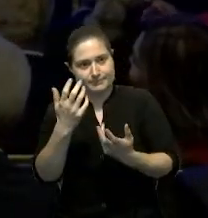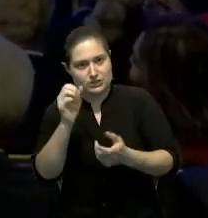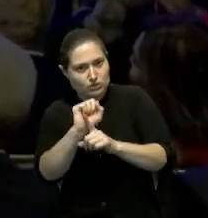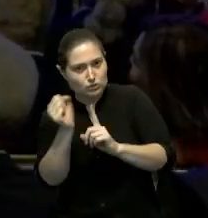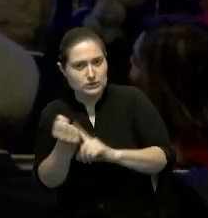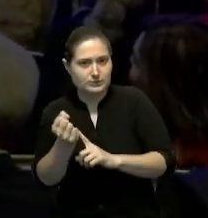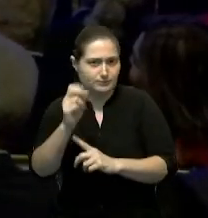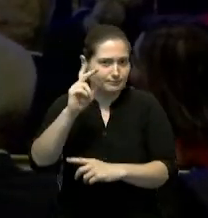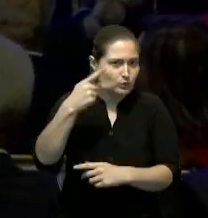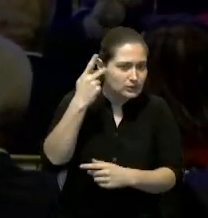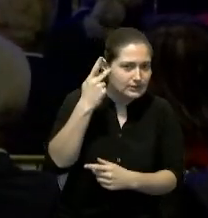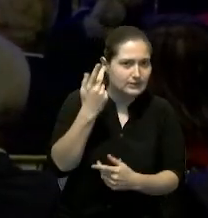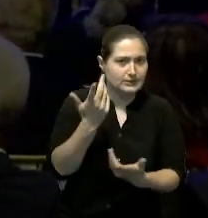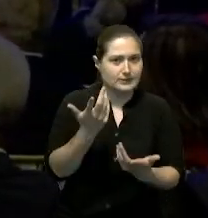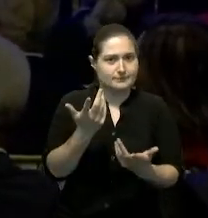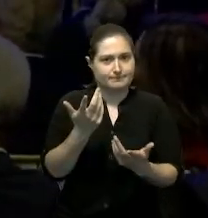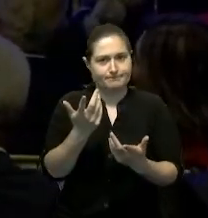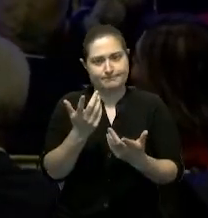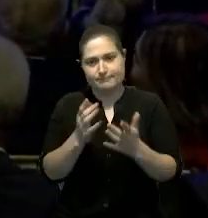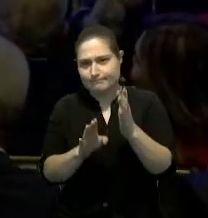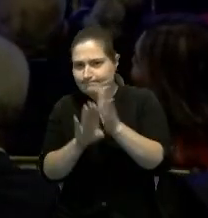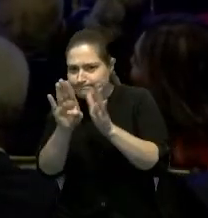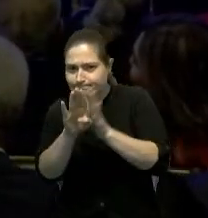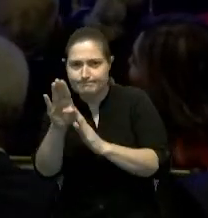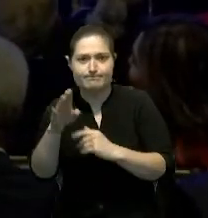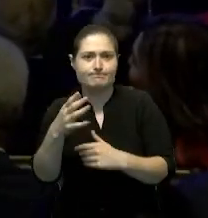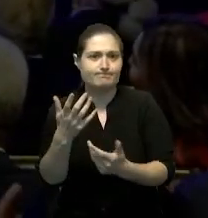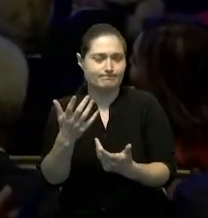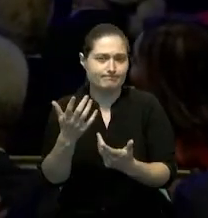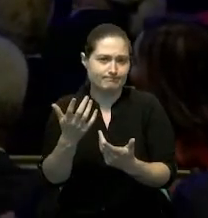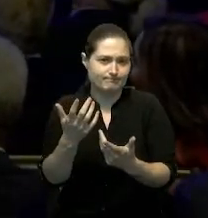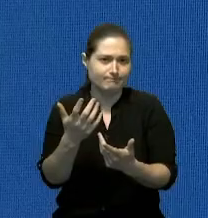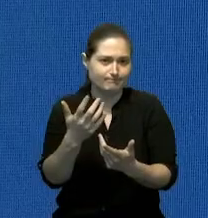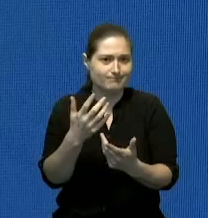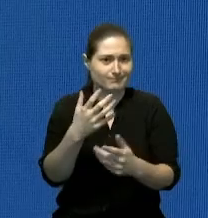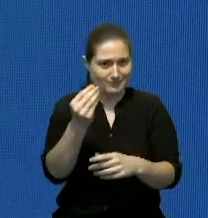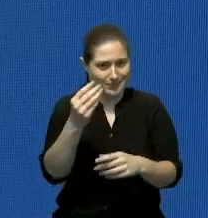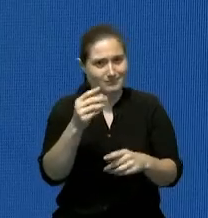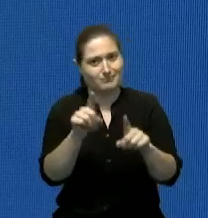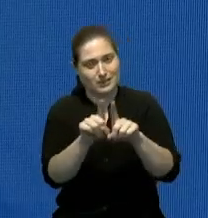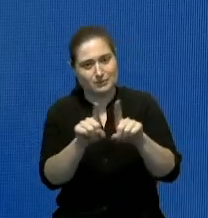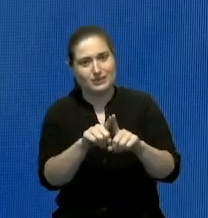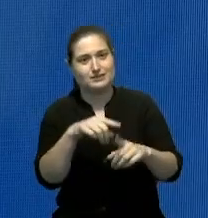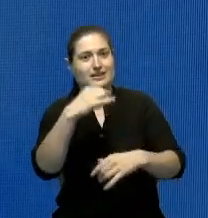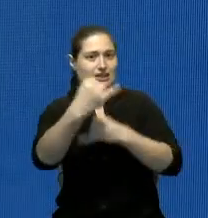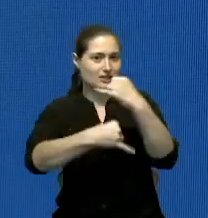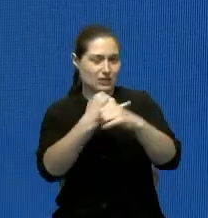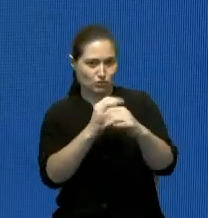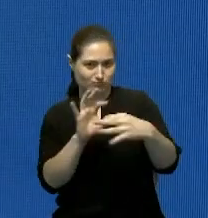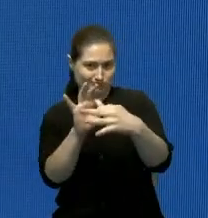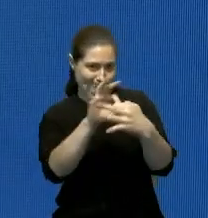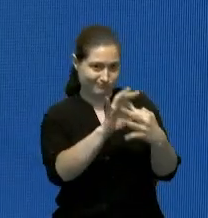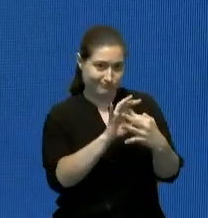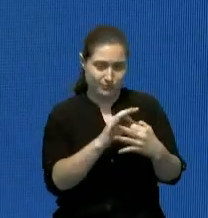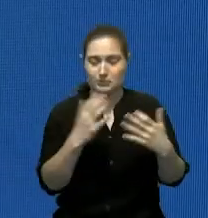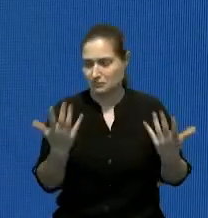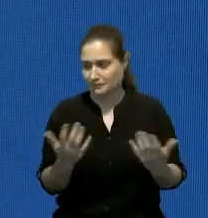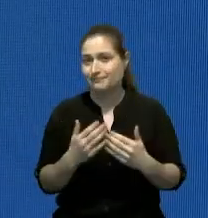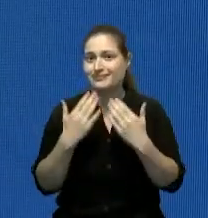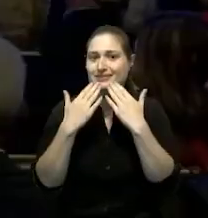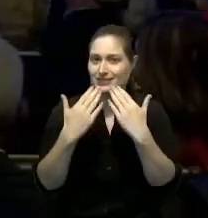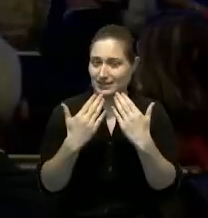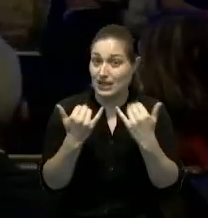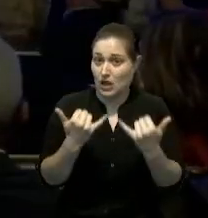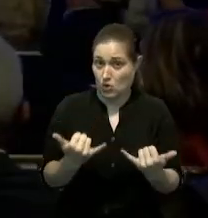desarrollo de algunas áreas como también de nuestra política exterior muchas gracias y vamos a pasar ahora a las